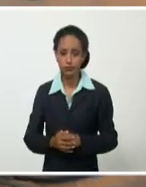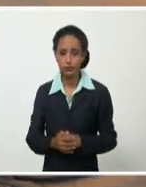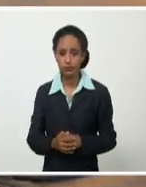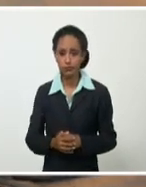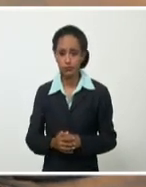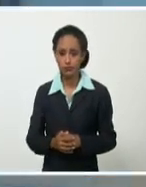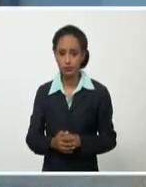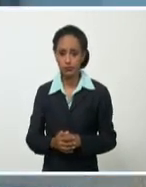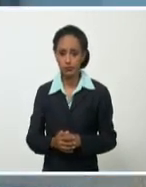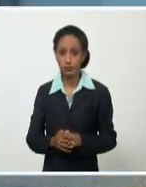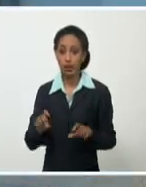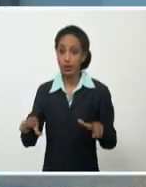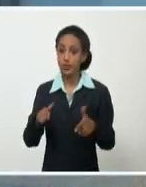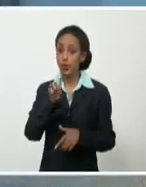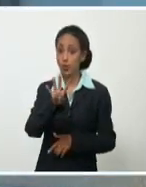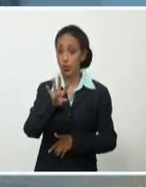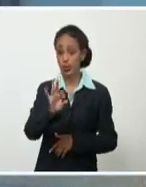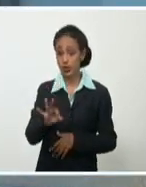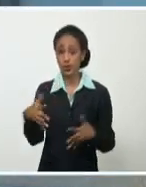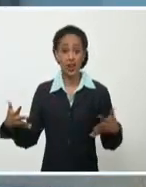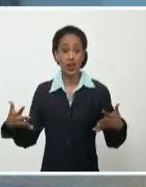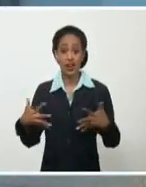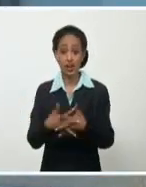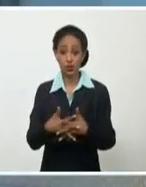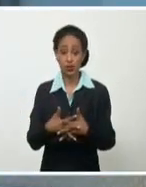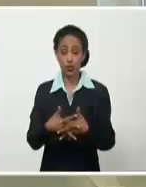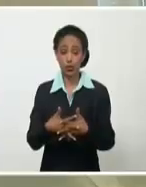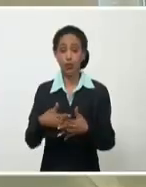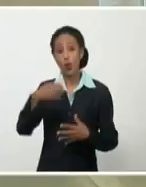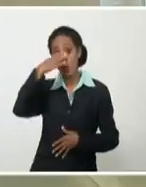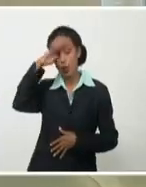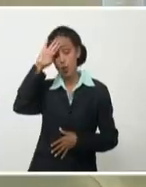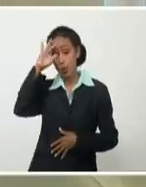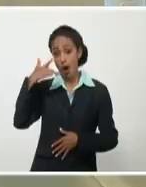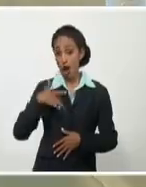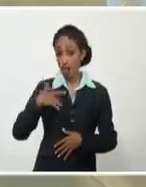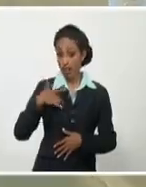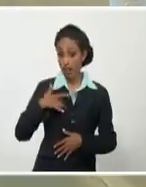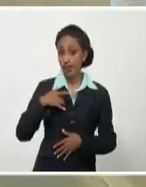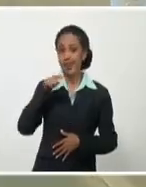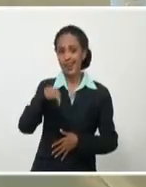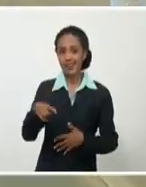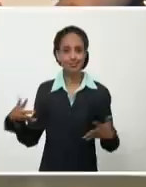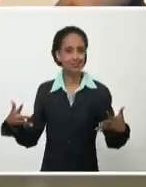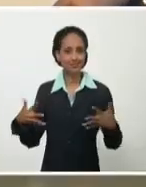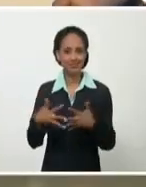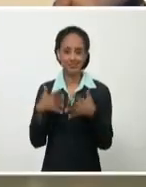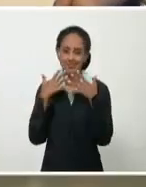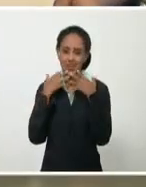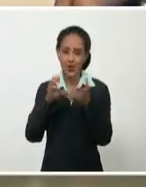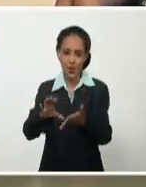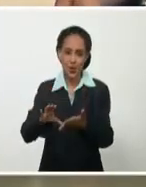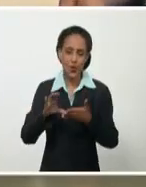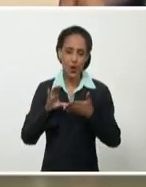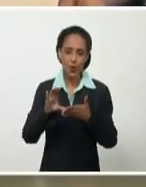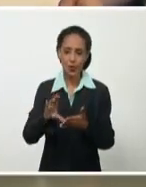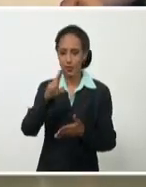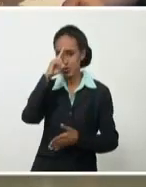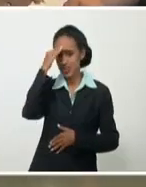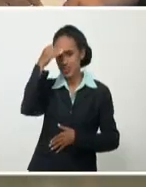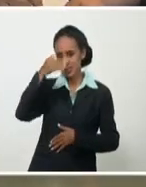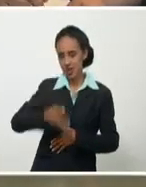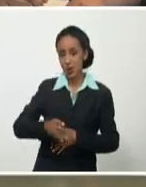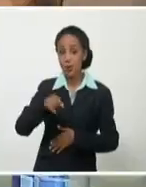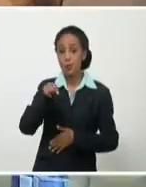48 del restablecimiento de relaciones entre Cuba y Argentina se consolidan los lazos de colaboración en salud para el